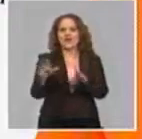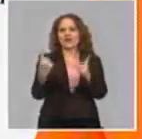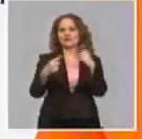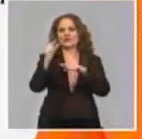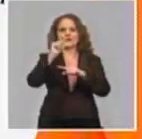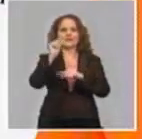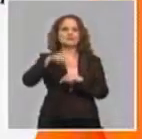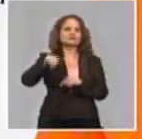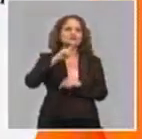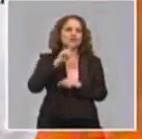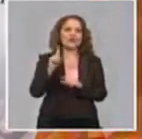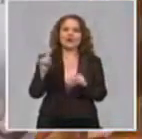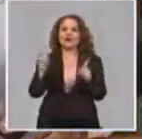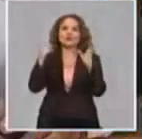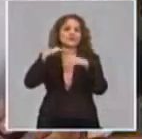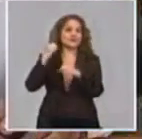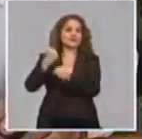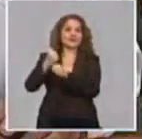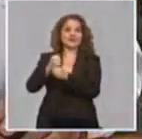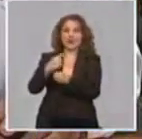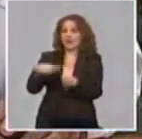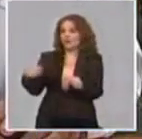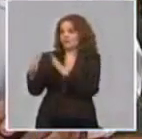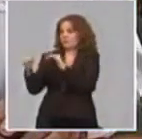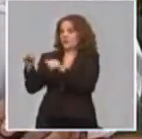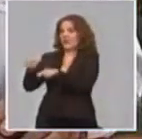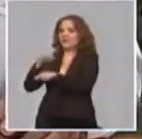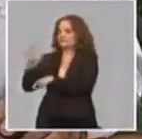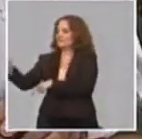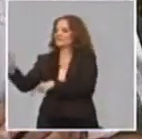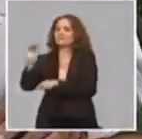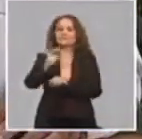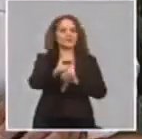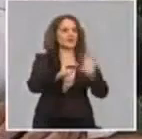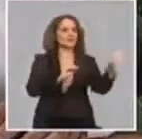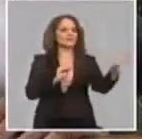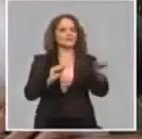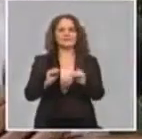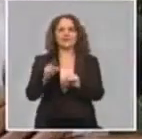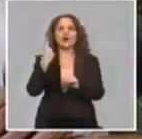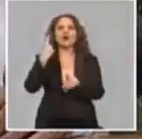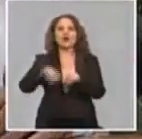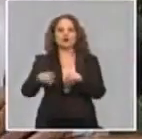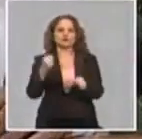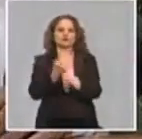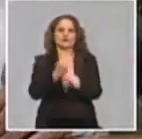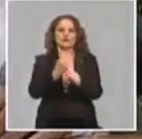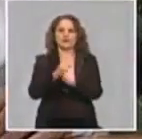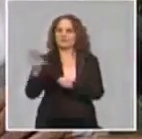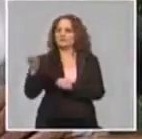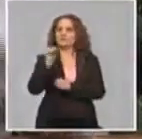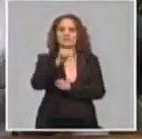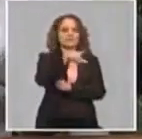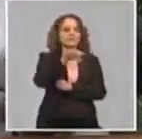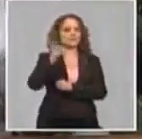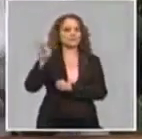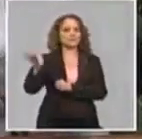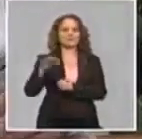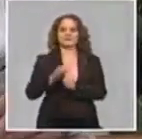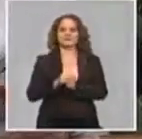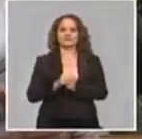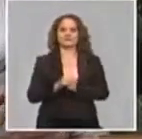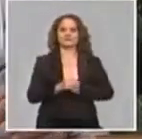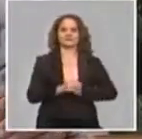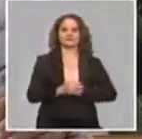son muchos, lo estamos reubicando, buscando la forma de que el 100% se incorporen al trabajo. Las garantías